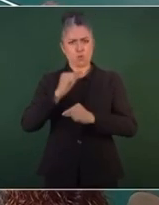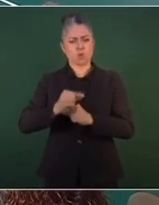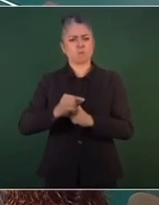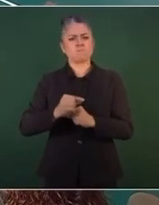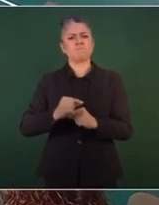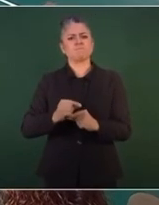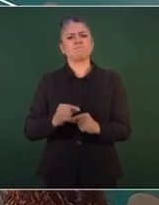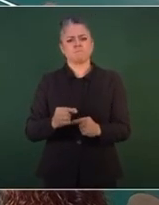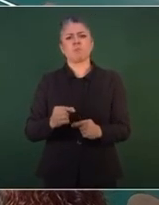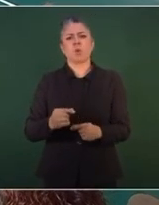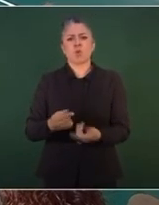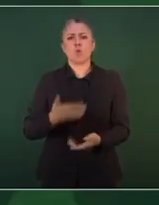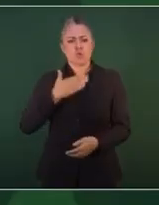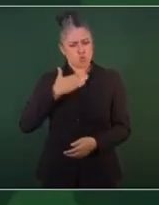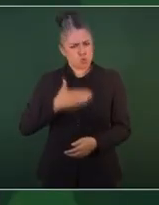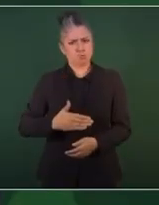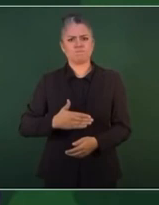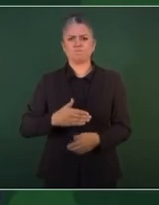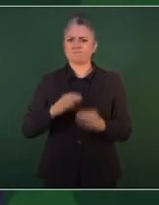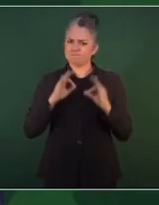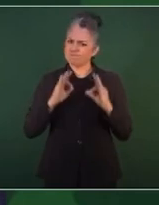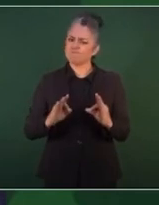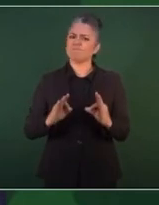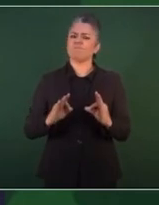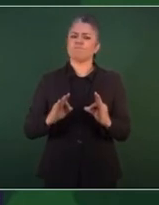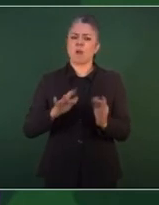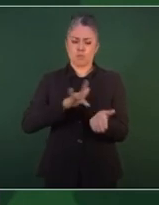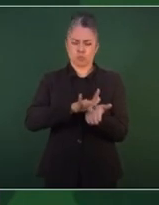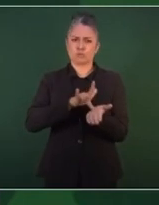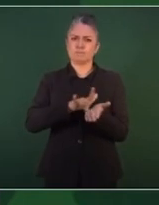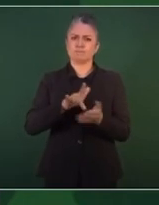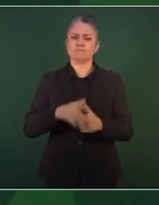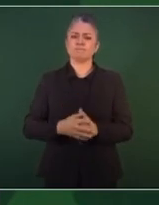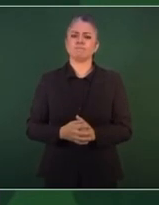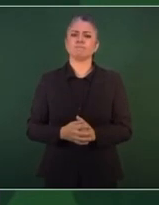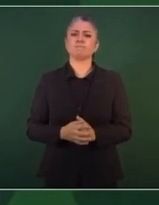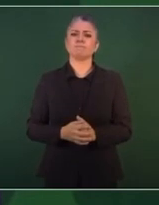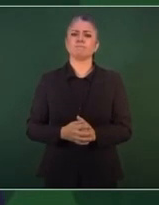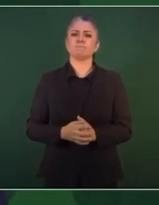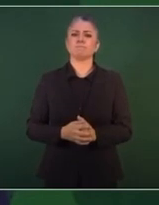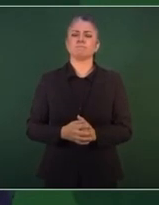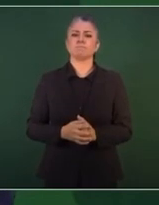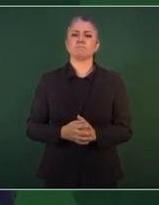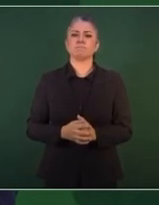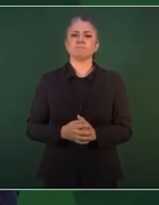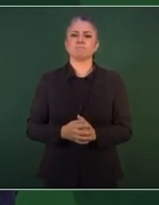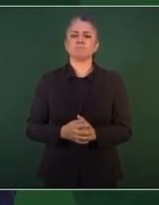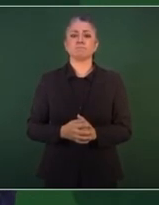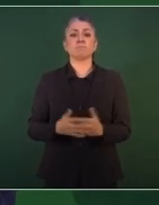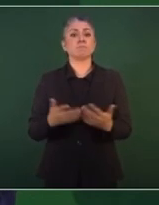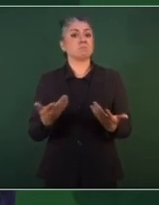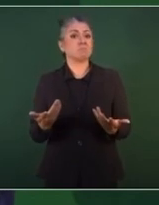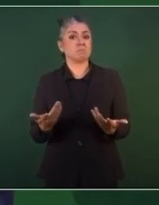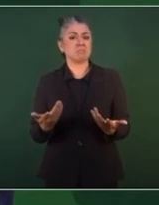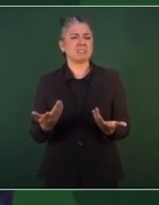Lo que sucede es que hay